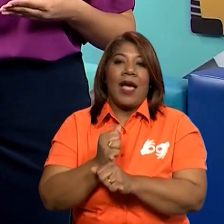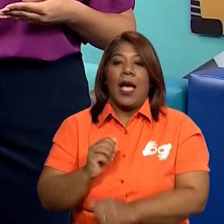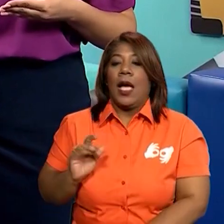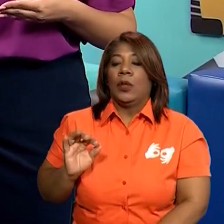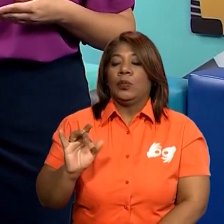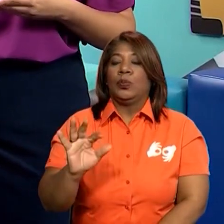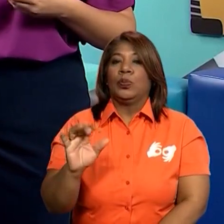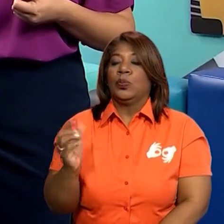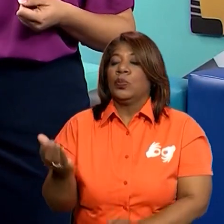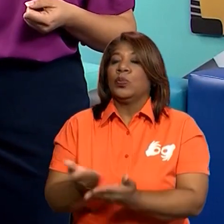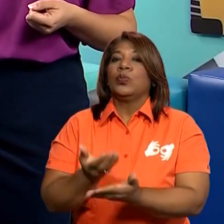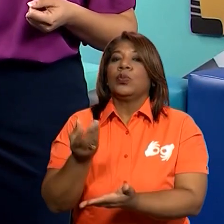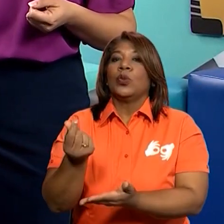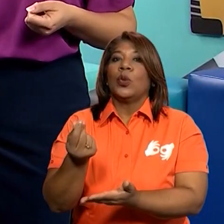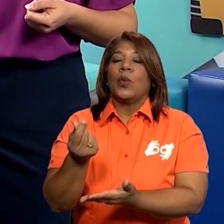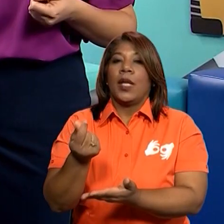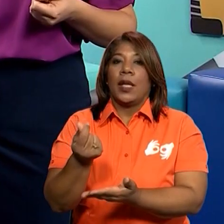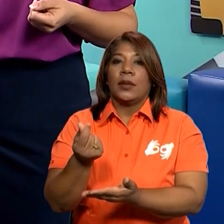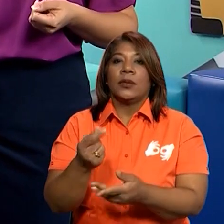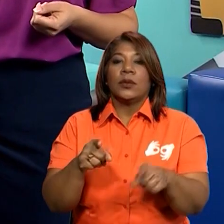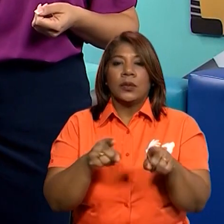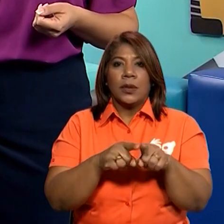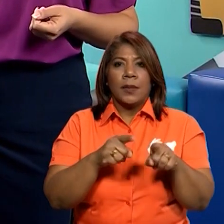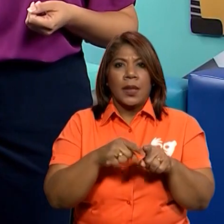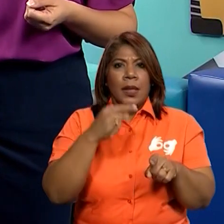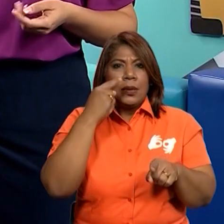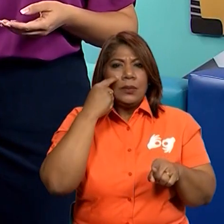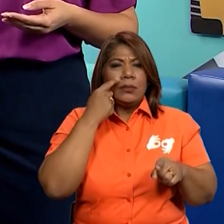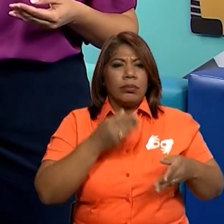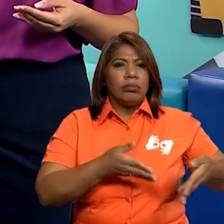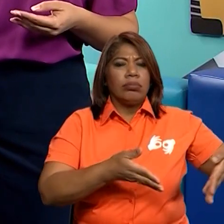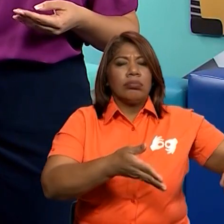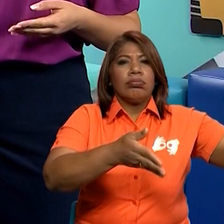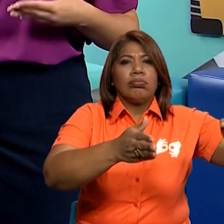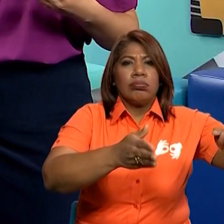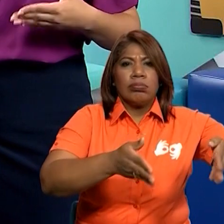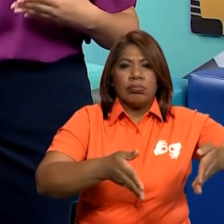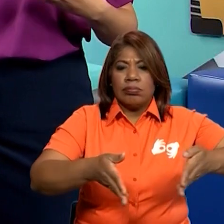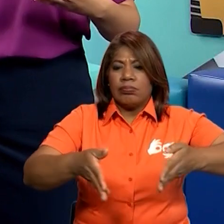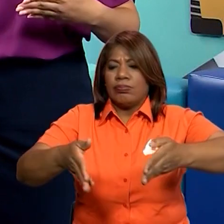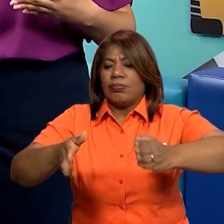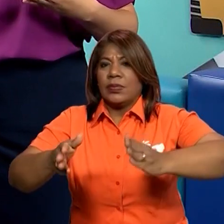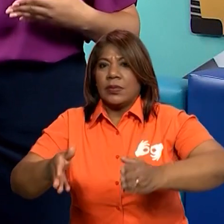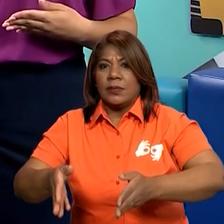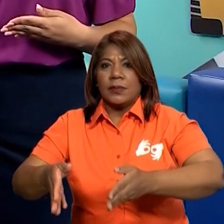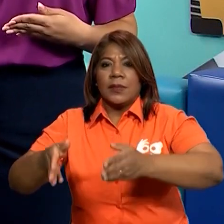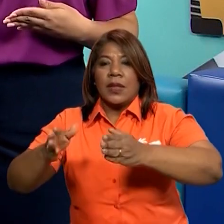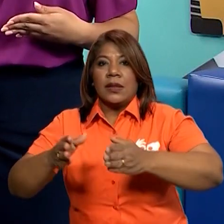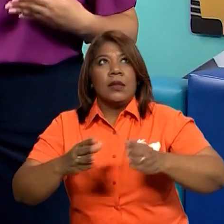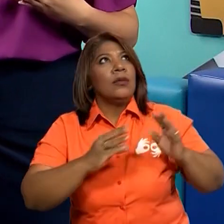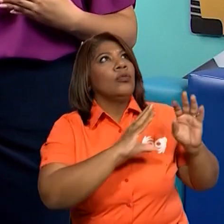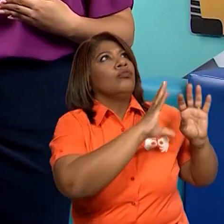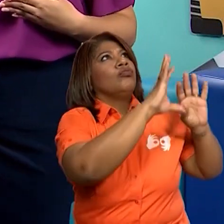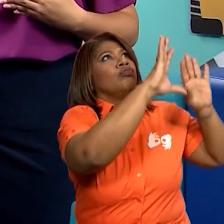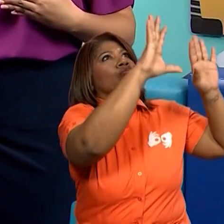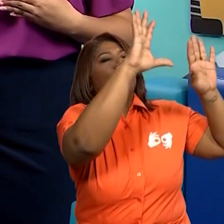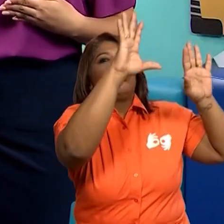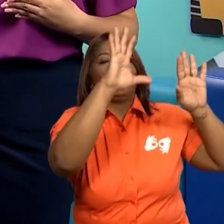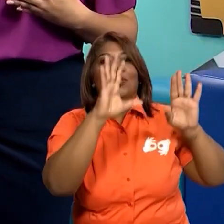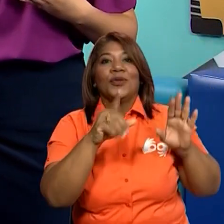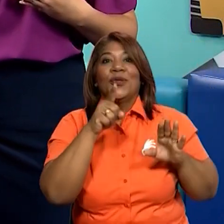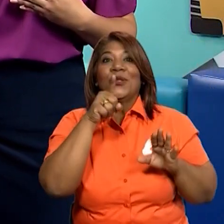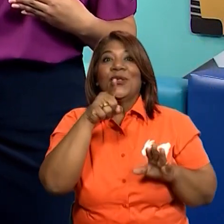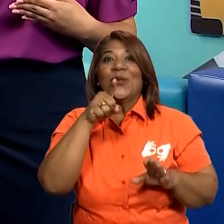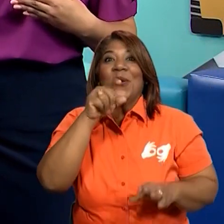cualquier cantidad de objetos. El día de hoy vamos a observar un poquito cómo podemos crear nosotros una pequeña